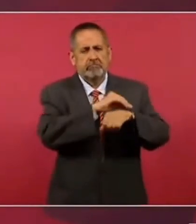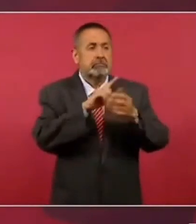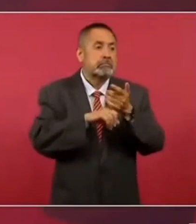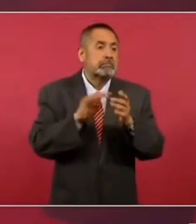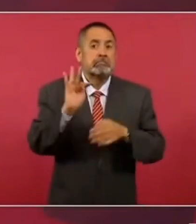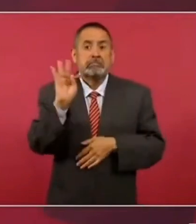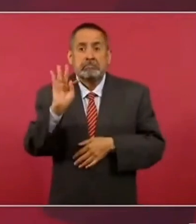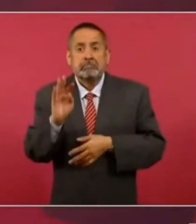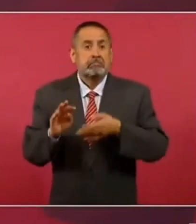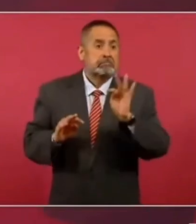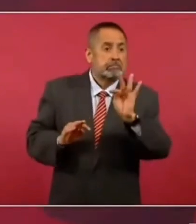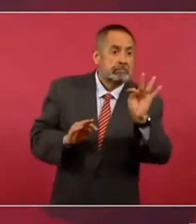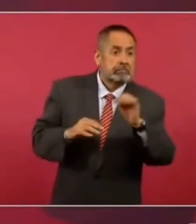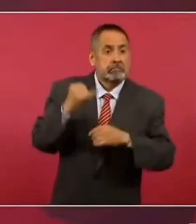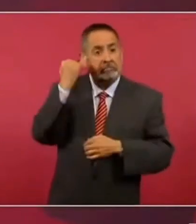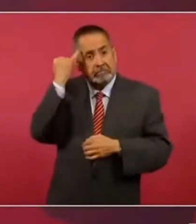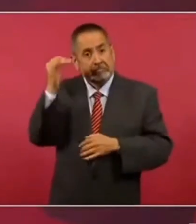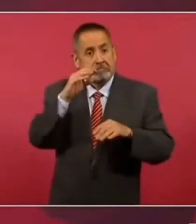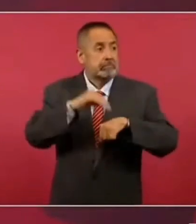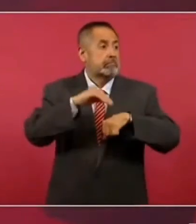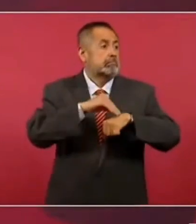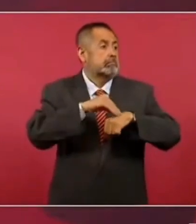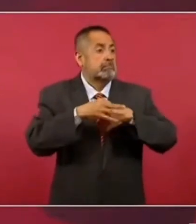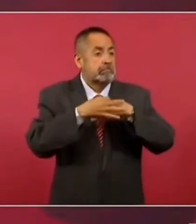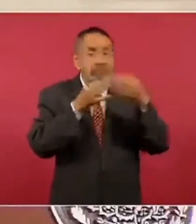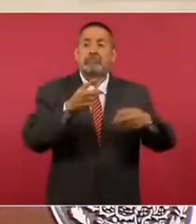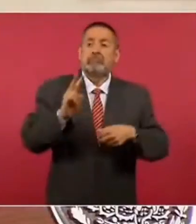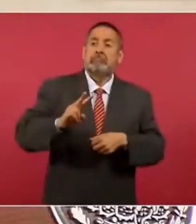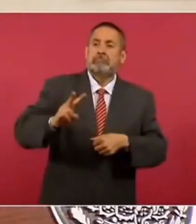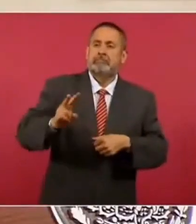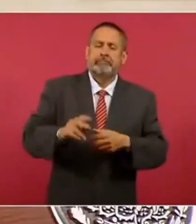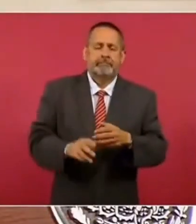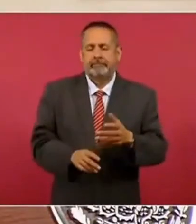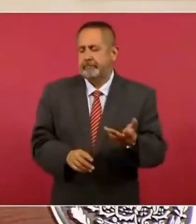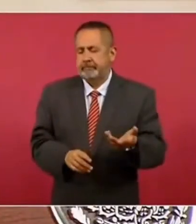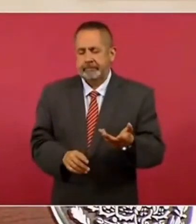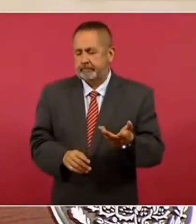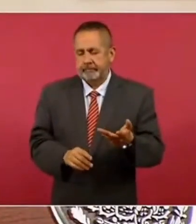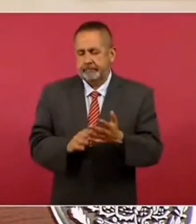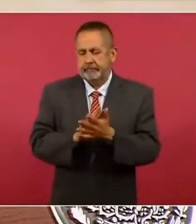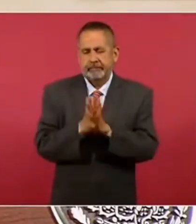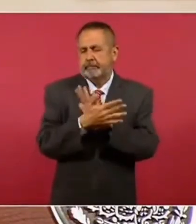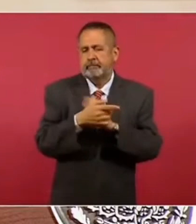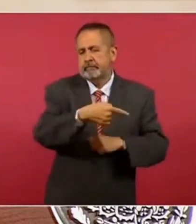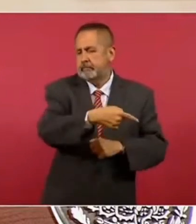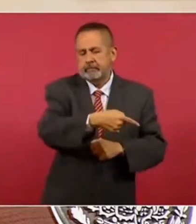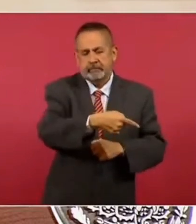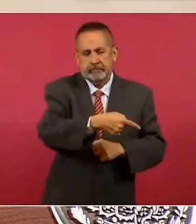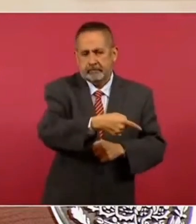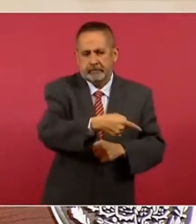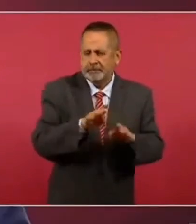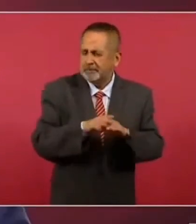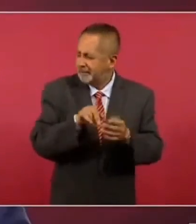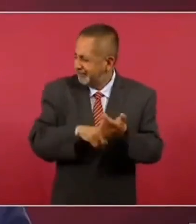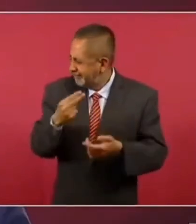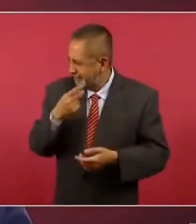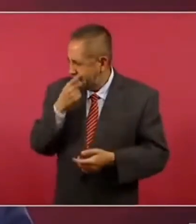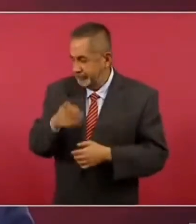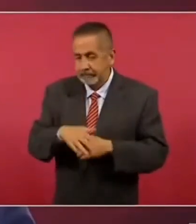supuestos o a la información, ¿cómo le ponen?